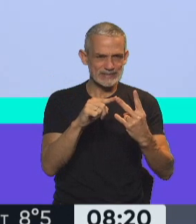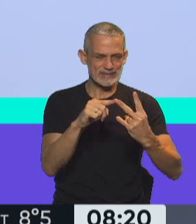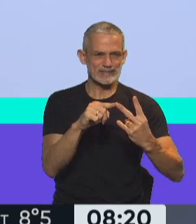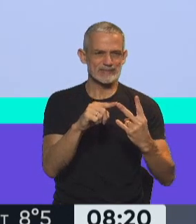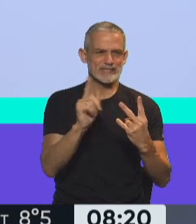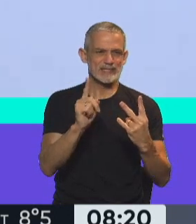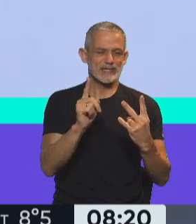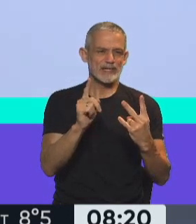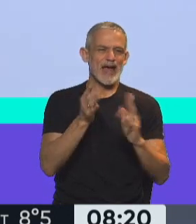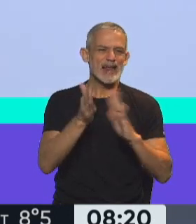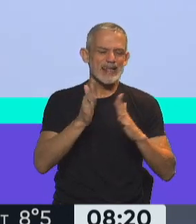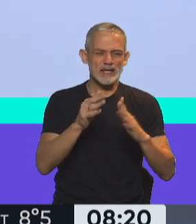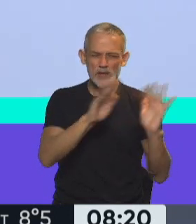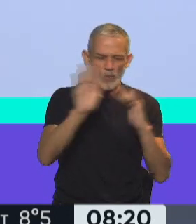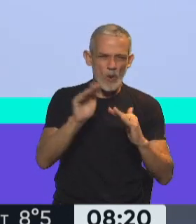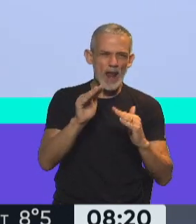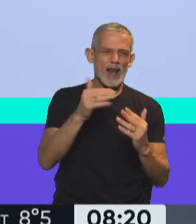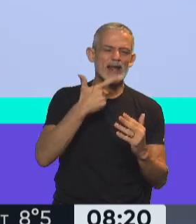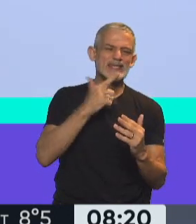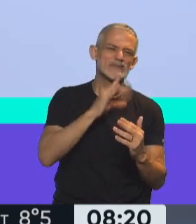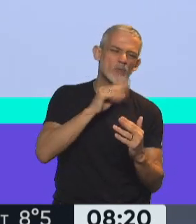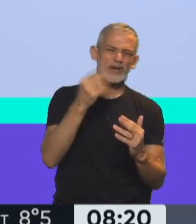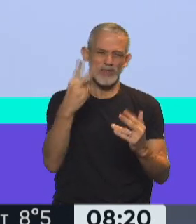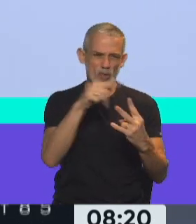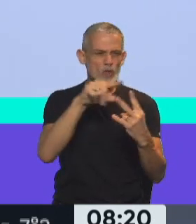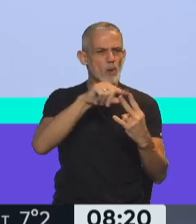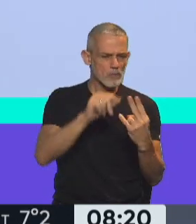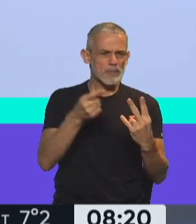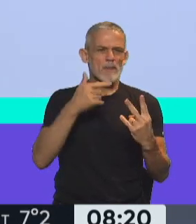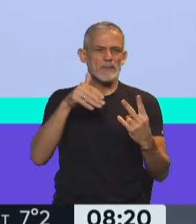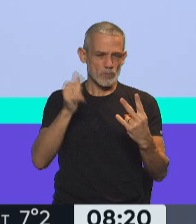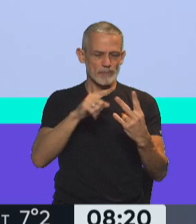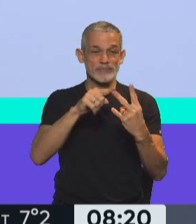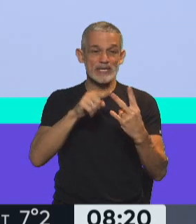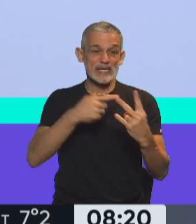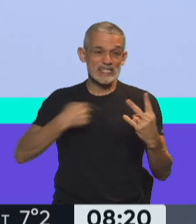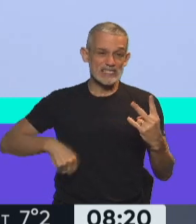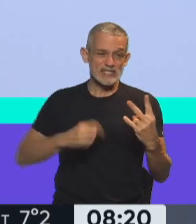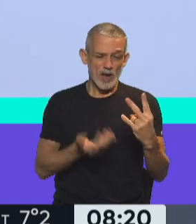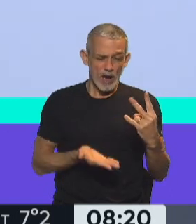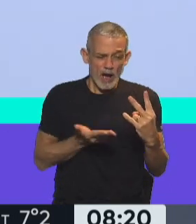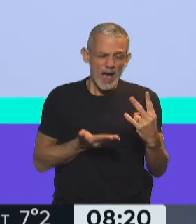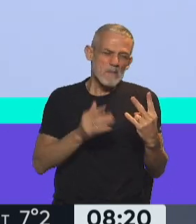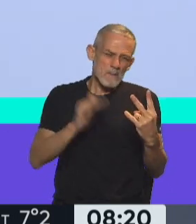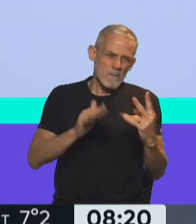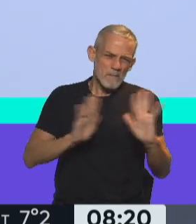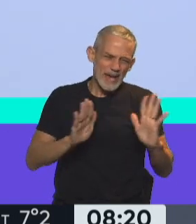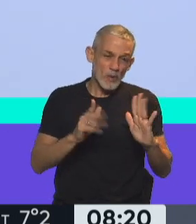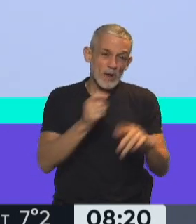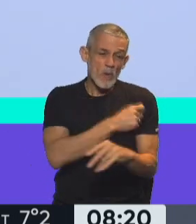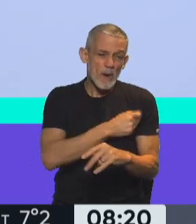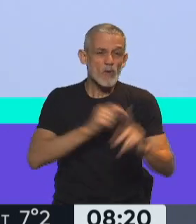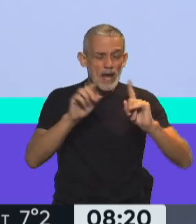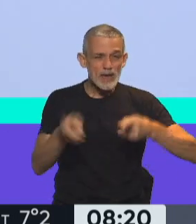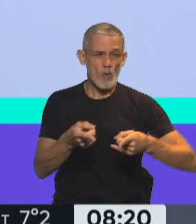hace la propia tratamiento homólogo, es decir, la Sputnik 2. Y que Sinopharm no despierta la misma cantidad de anticuerpos, pero es una vacuna